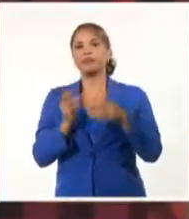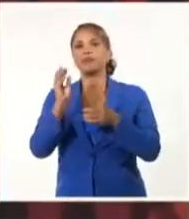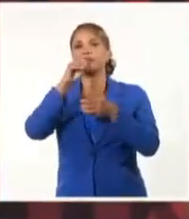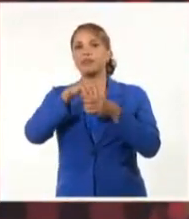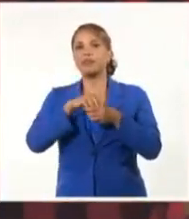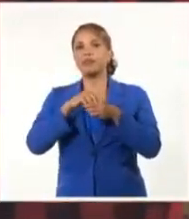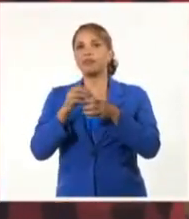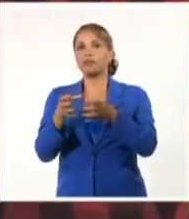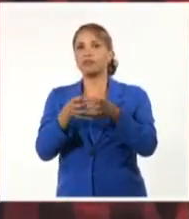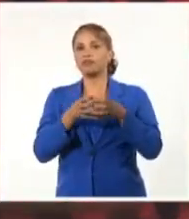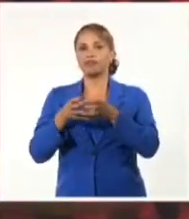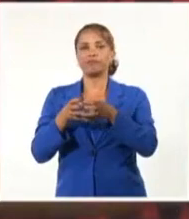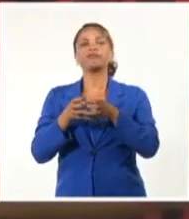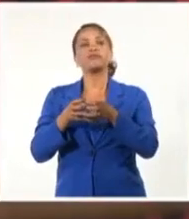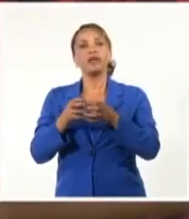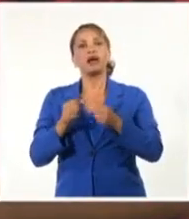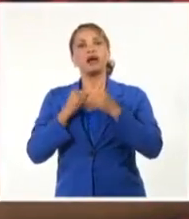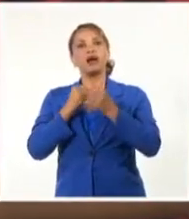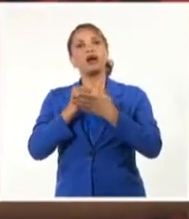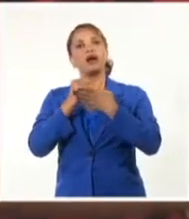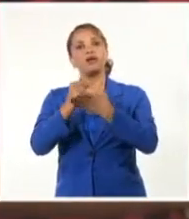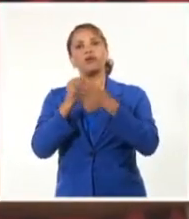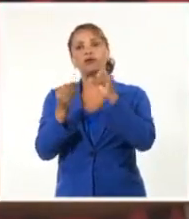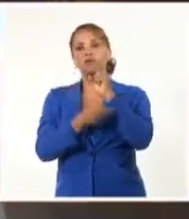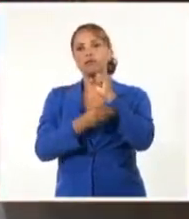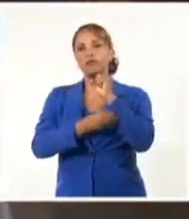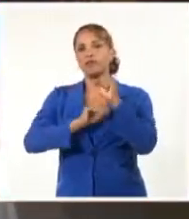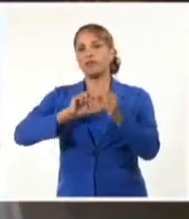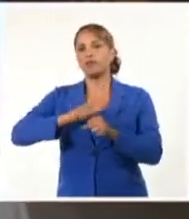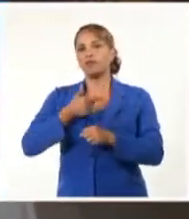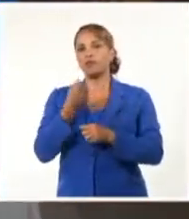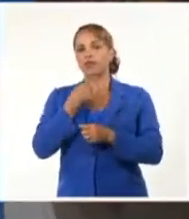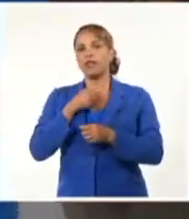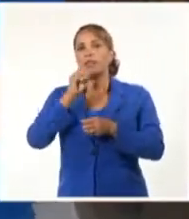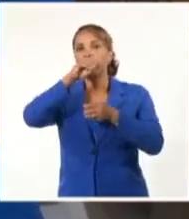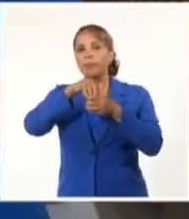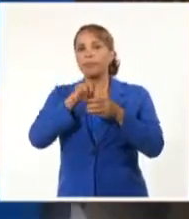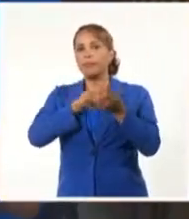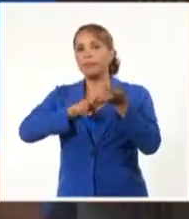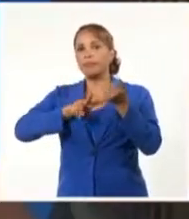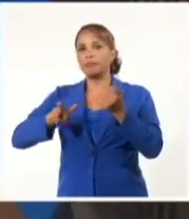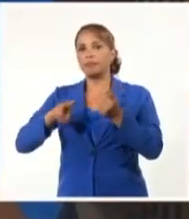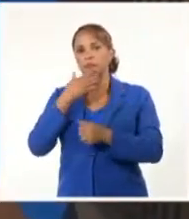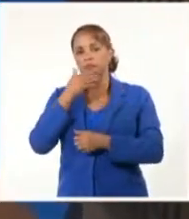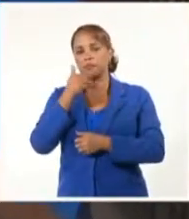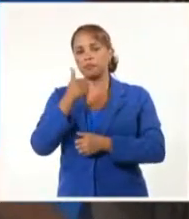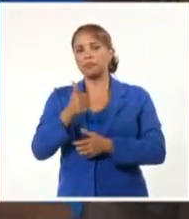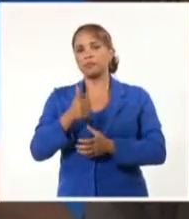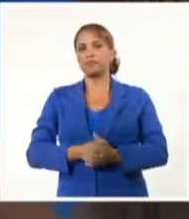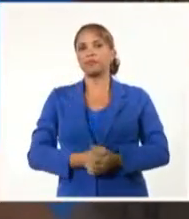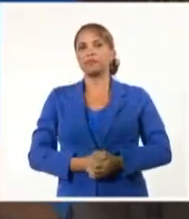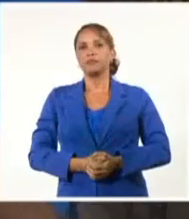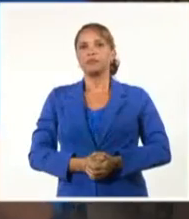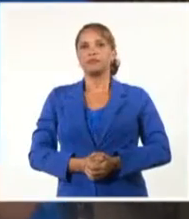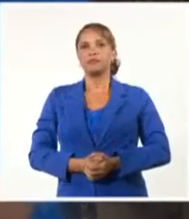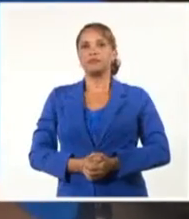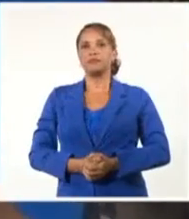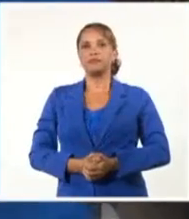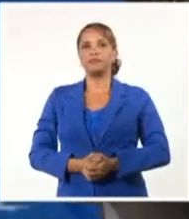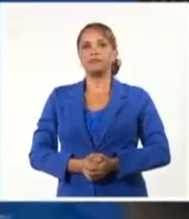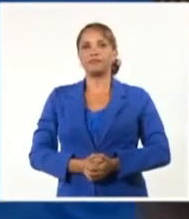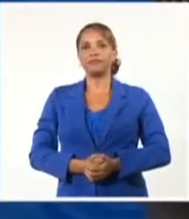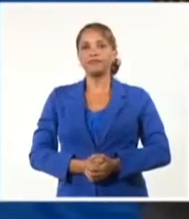organización han contribuido al fortalecimiento de la cultura en la provincia. Desde Ciego de Ávila, Grechel González, para el Sistema